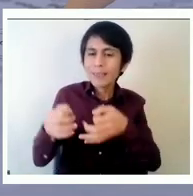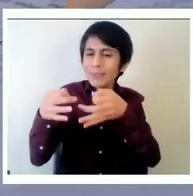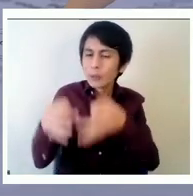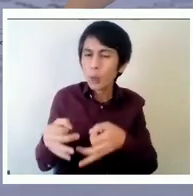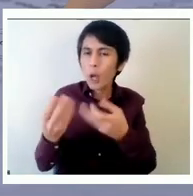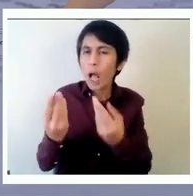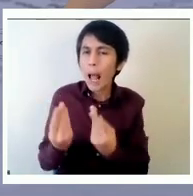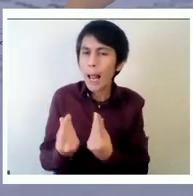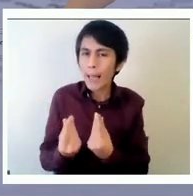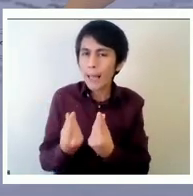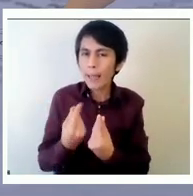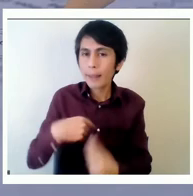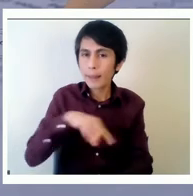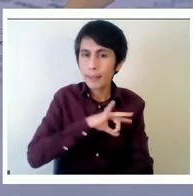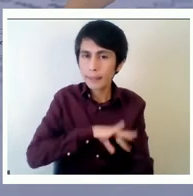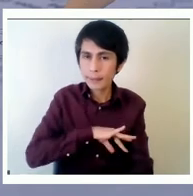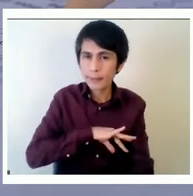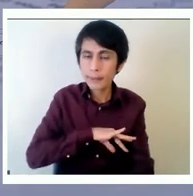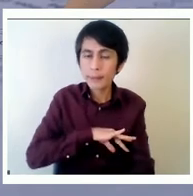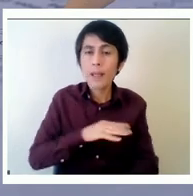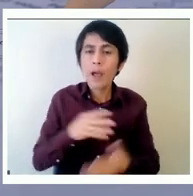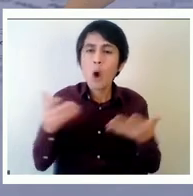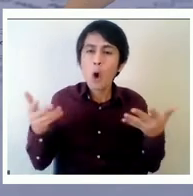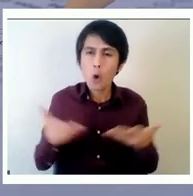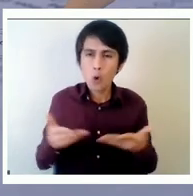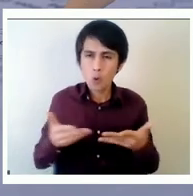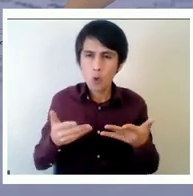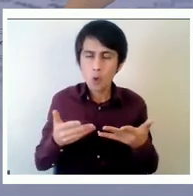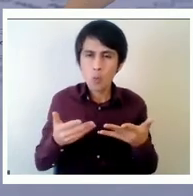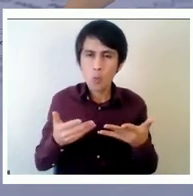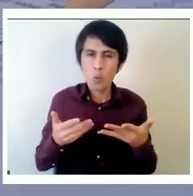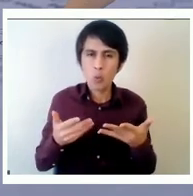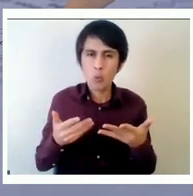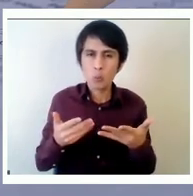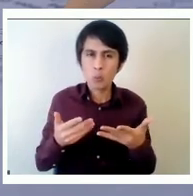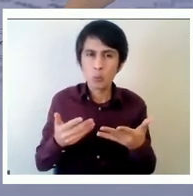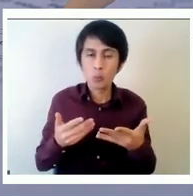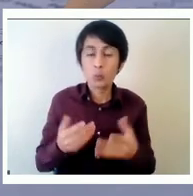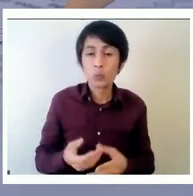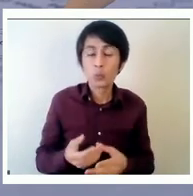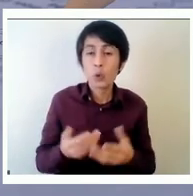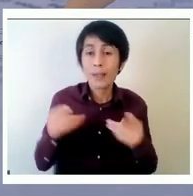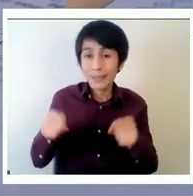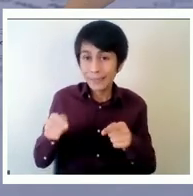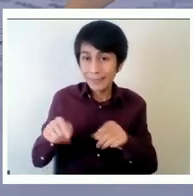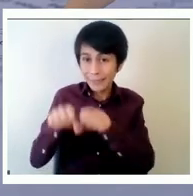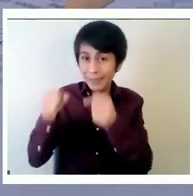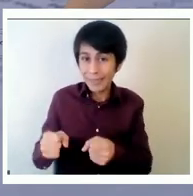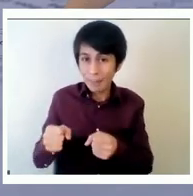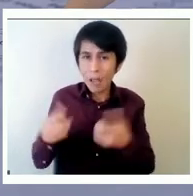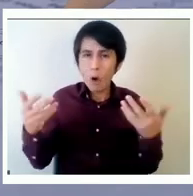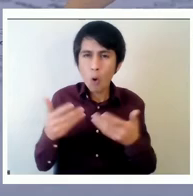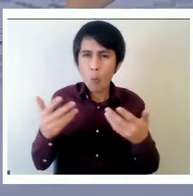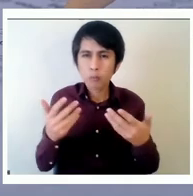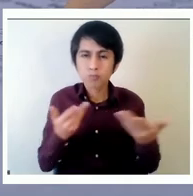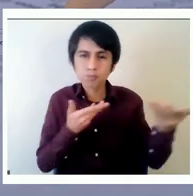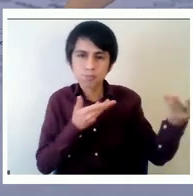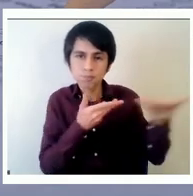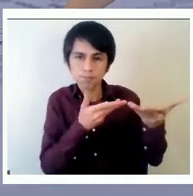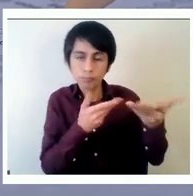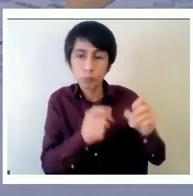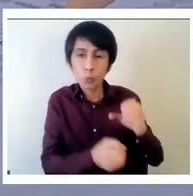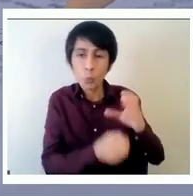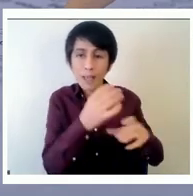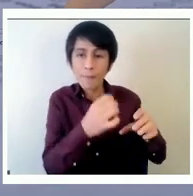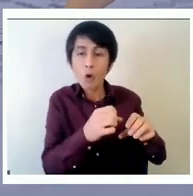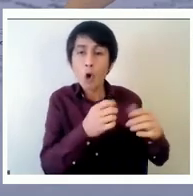cómo se enfrenta al nuevo contexto mundial y específicamente nacional y la verdad es que me di